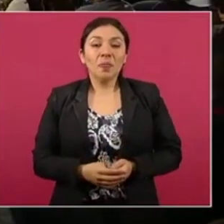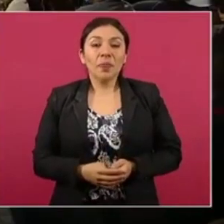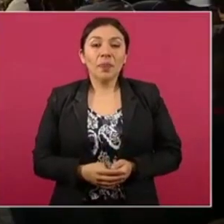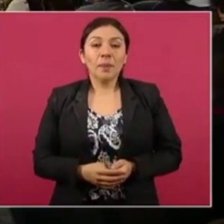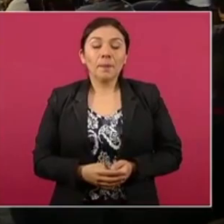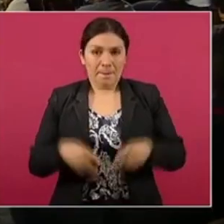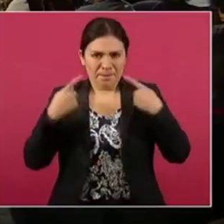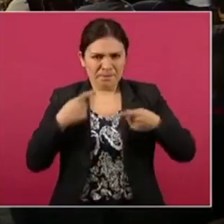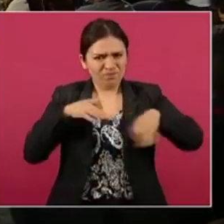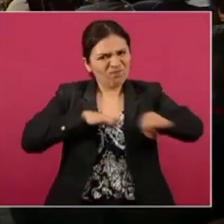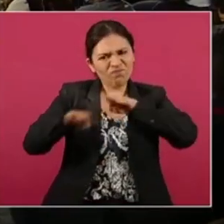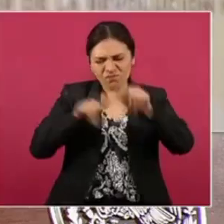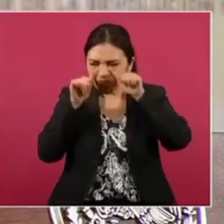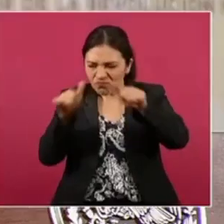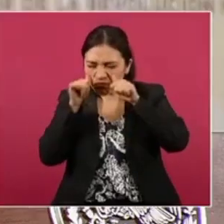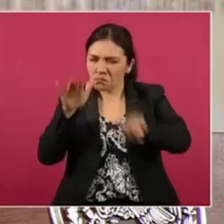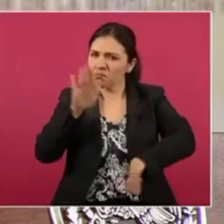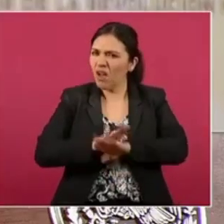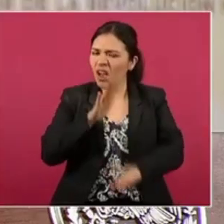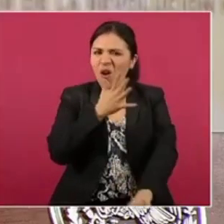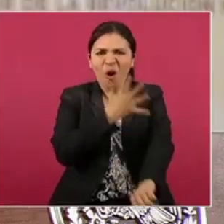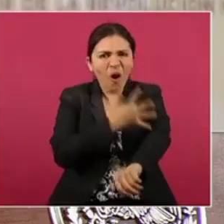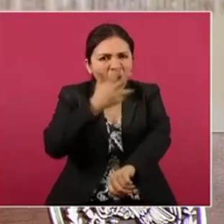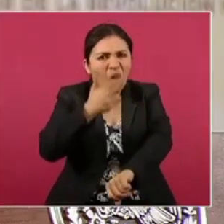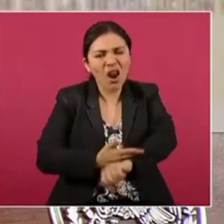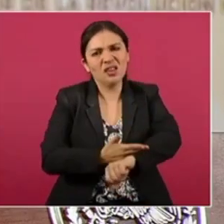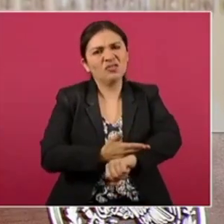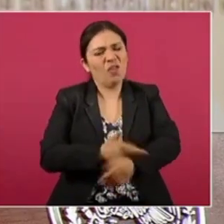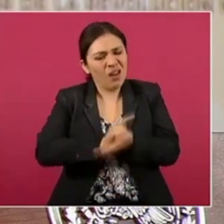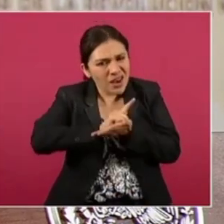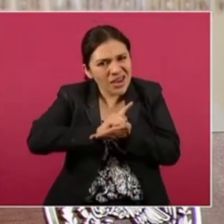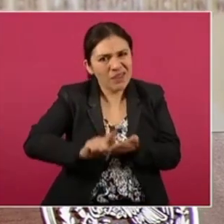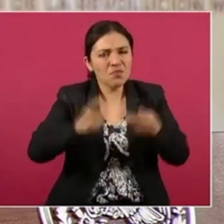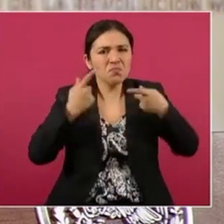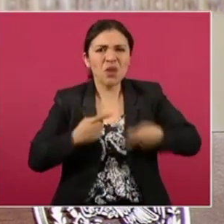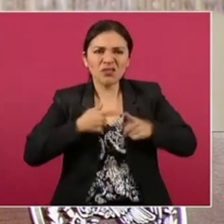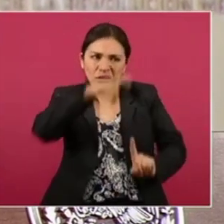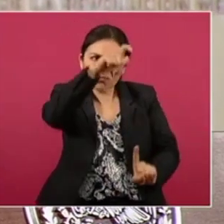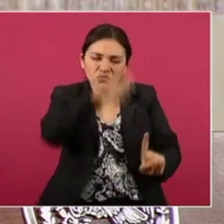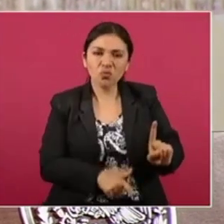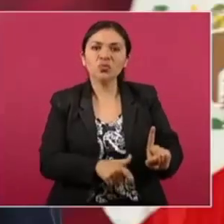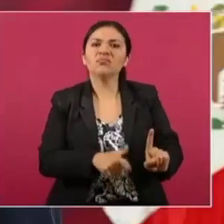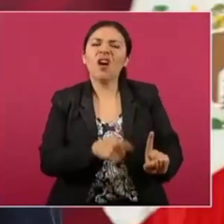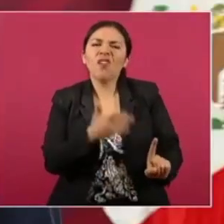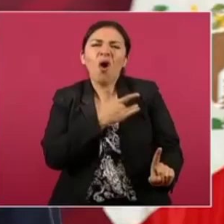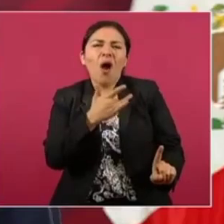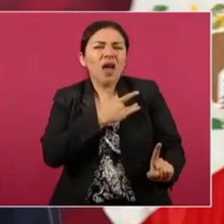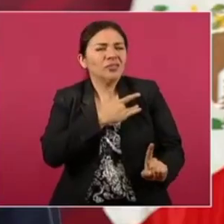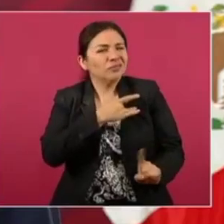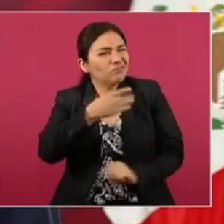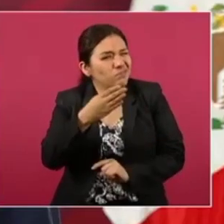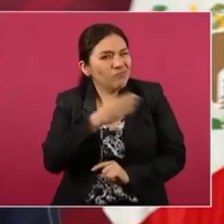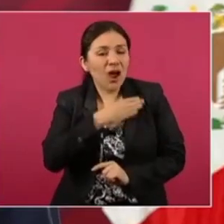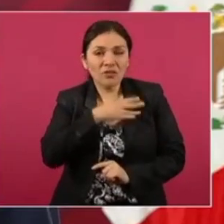servidor público ejemplar, honesto, limpio, de buen corazón,